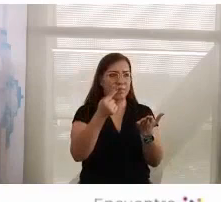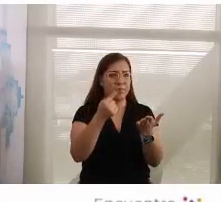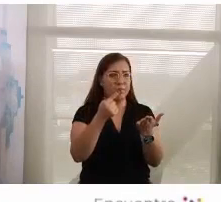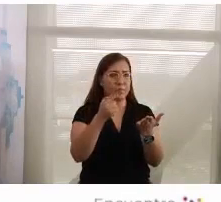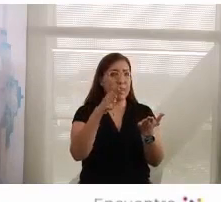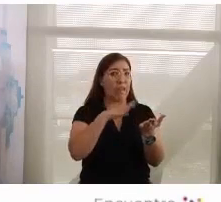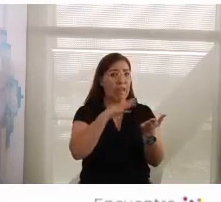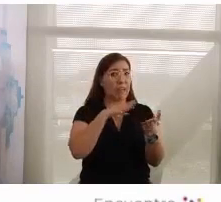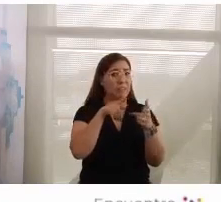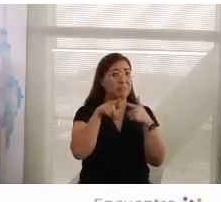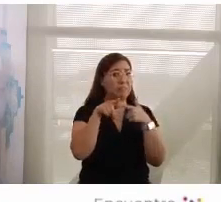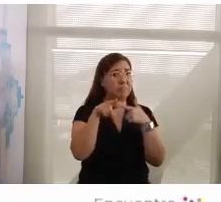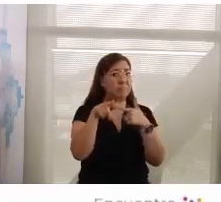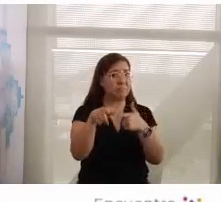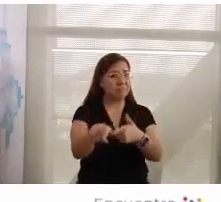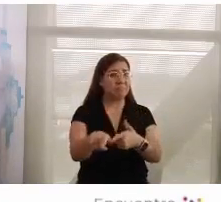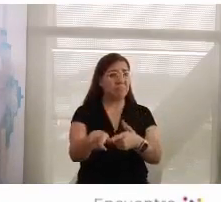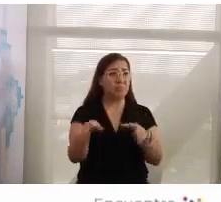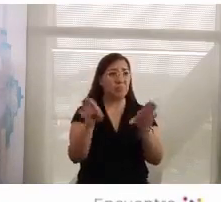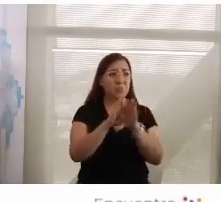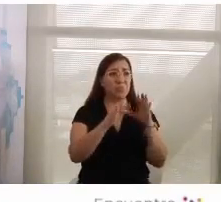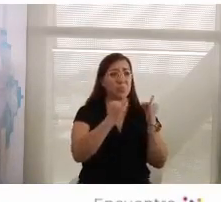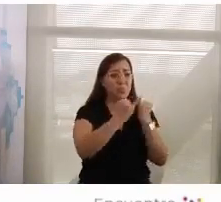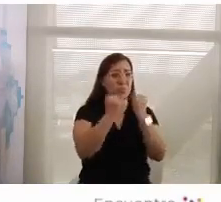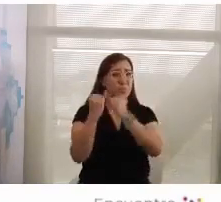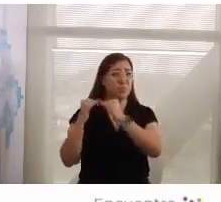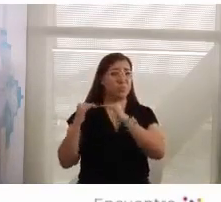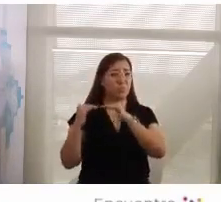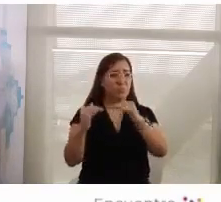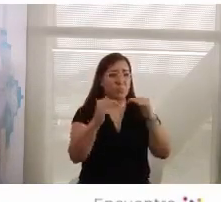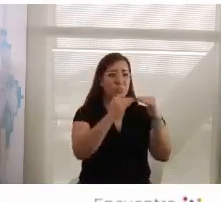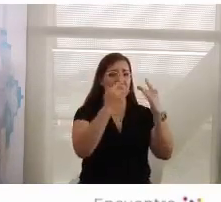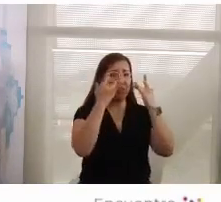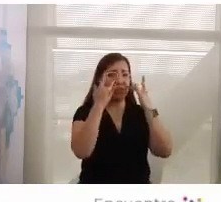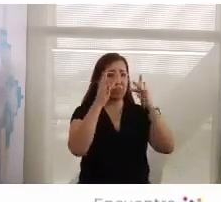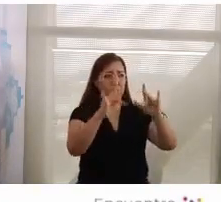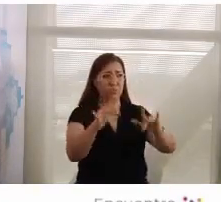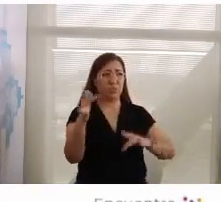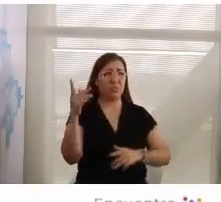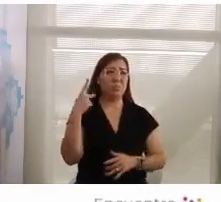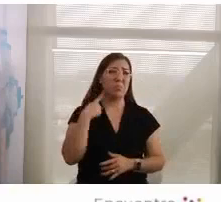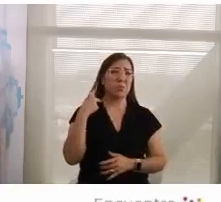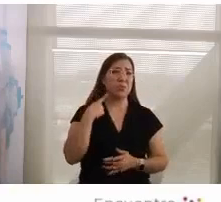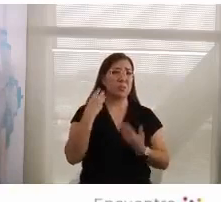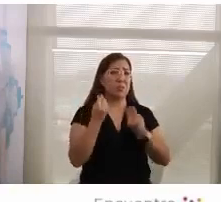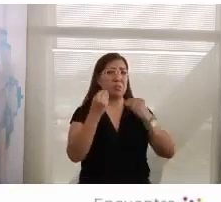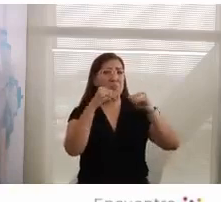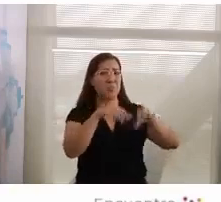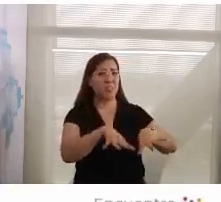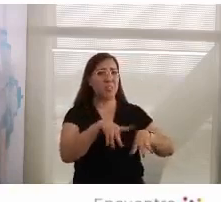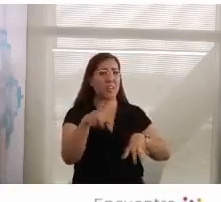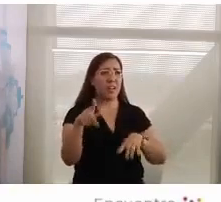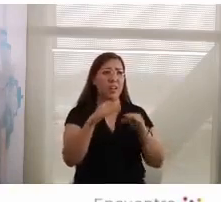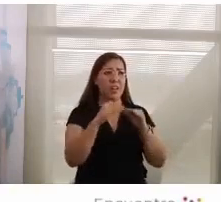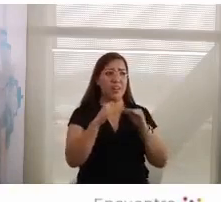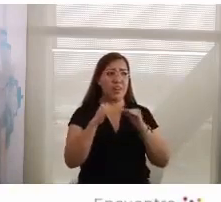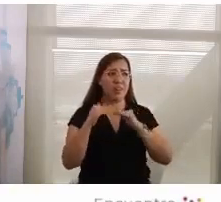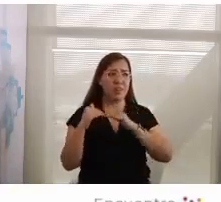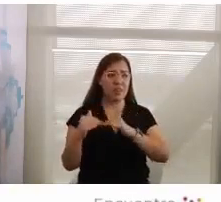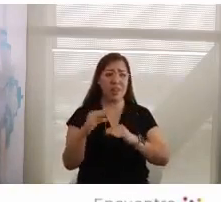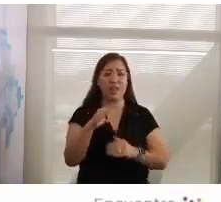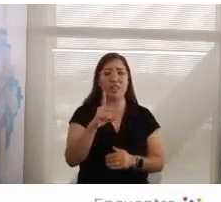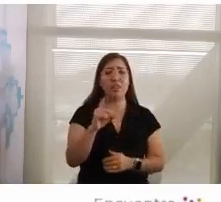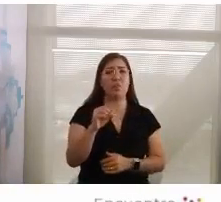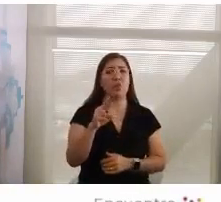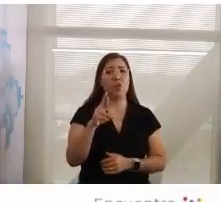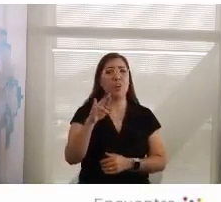democracia de una renuncia a la política, ¿no? Esta tendencia existe, la democracia exige una participación